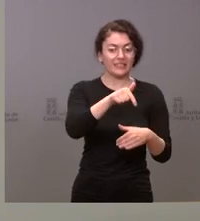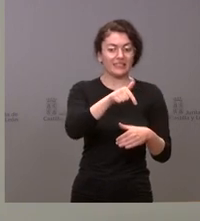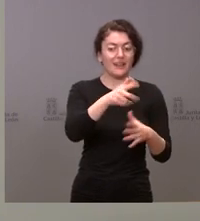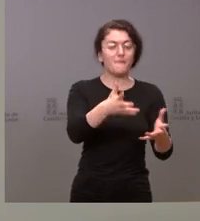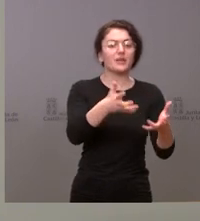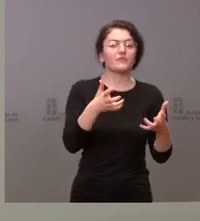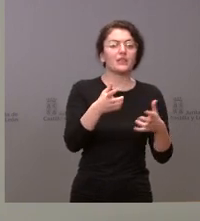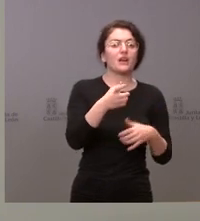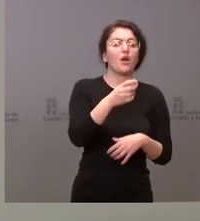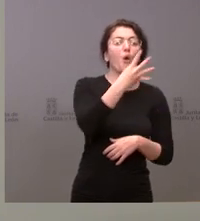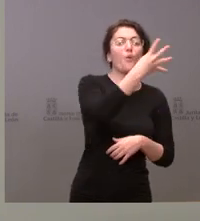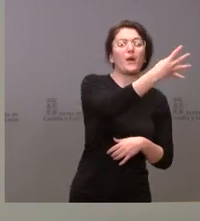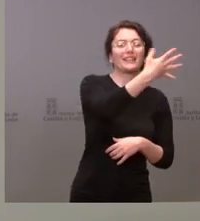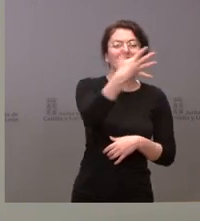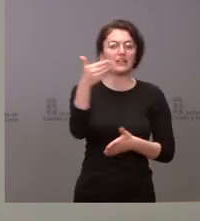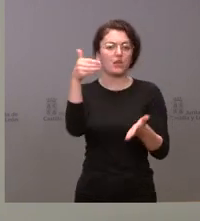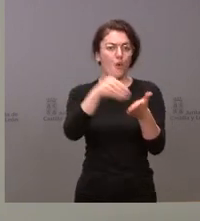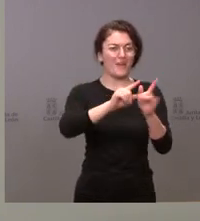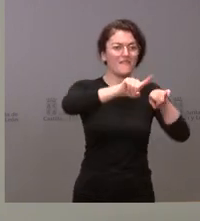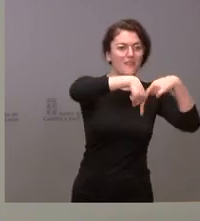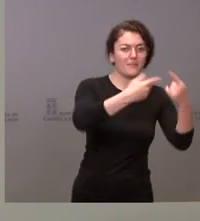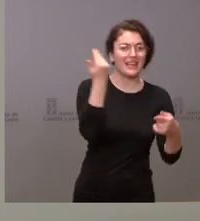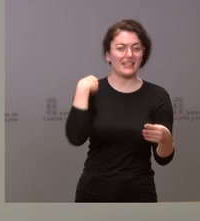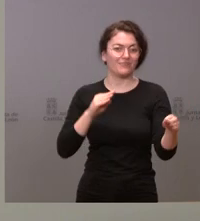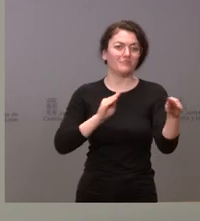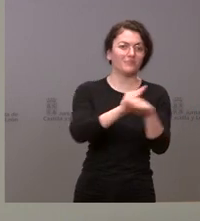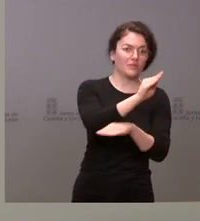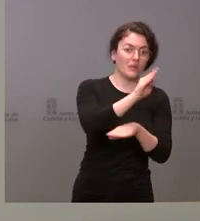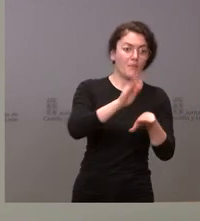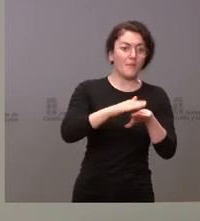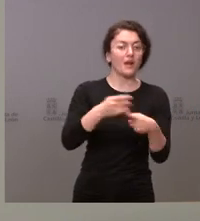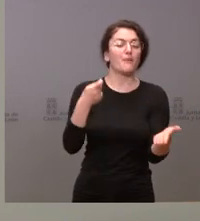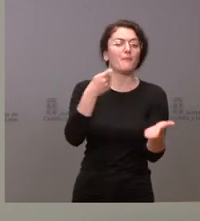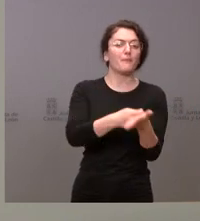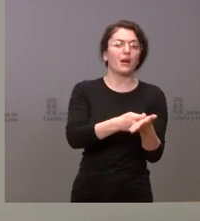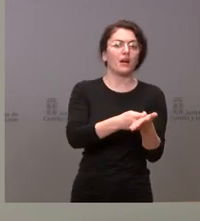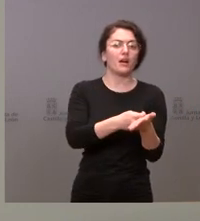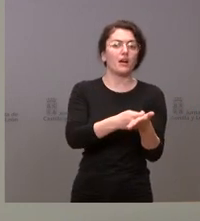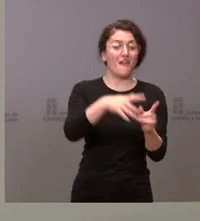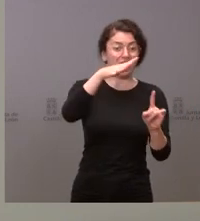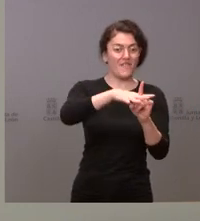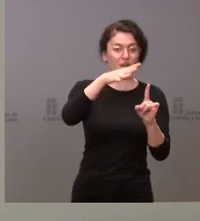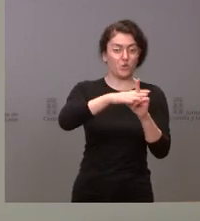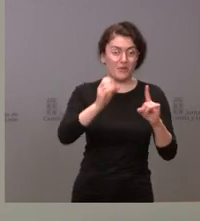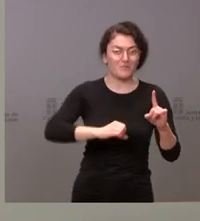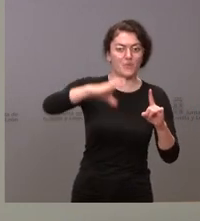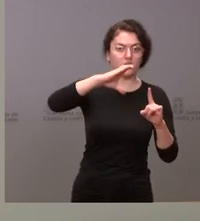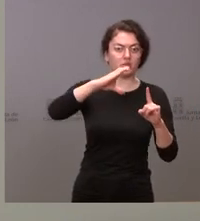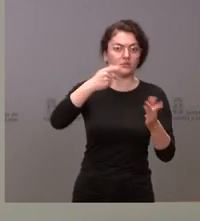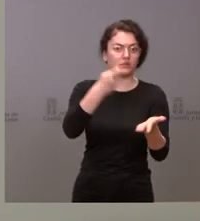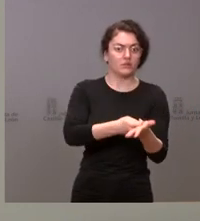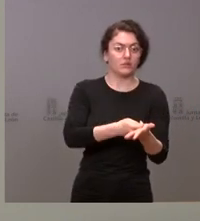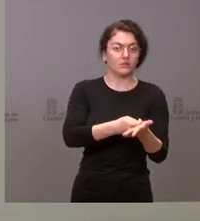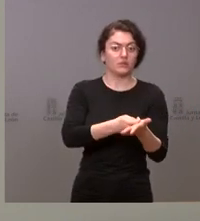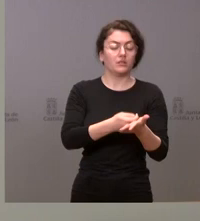45.000 familias que han recibido esta ayuda para pagar el incremento de la factura de la luz y de la calefacción. Por tanto, no es un problema de